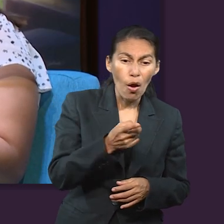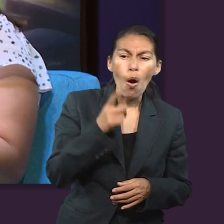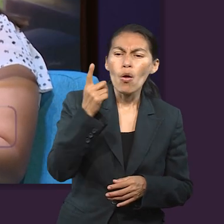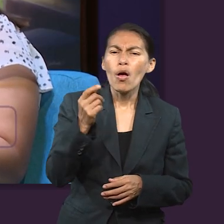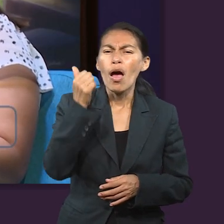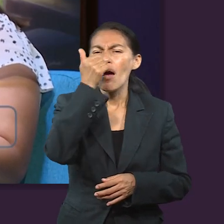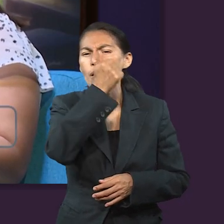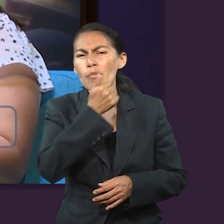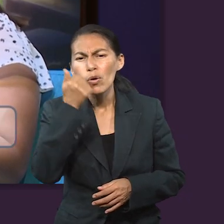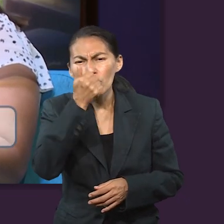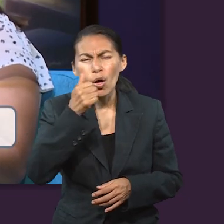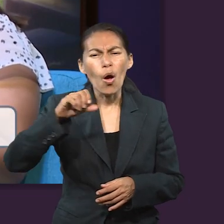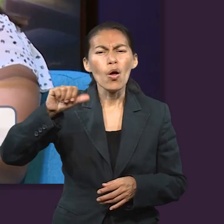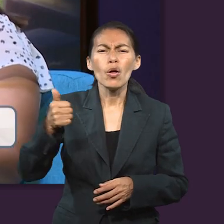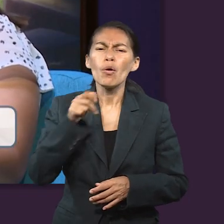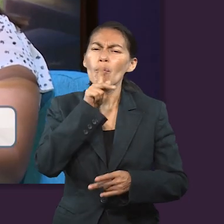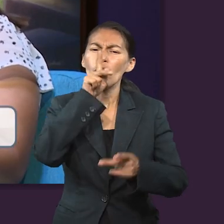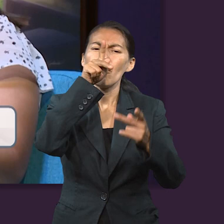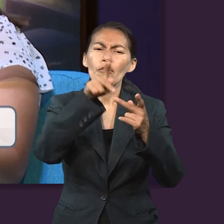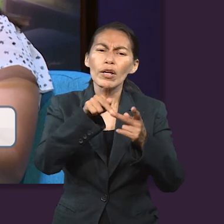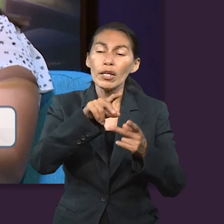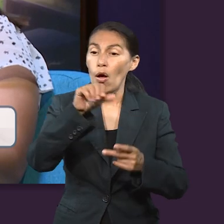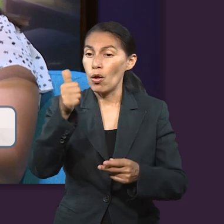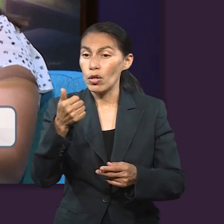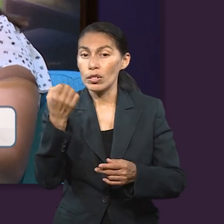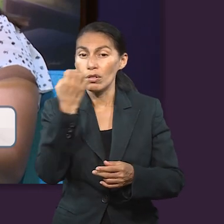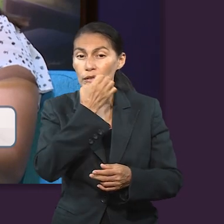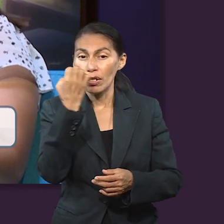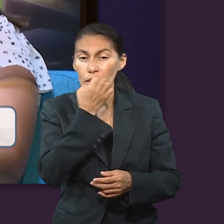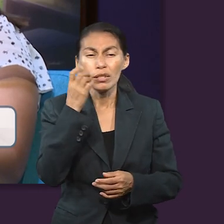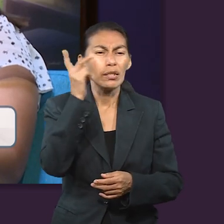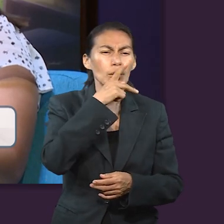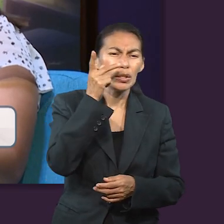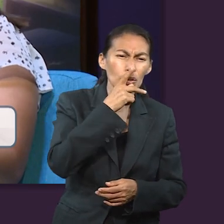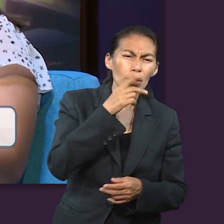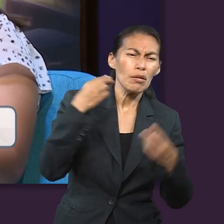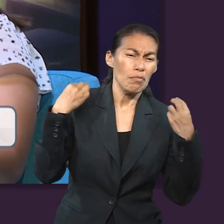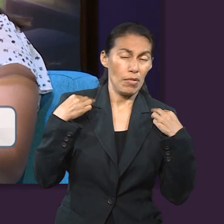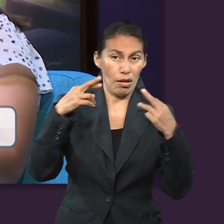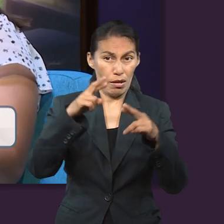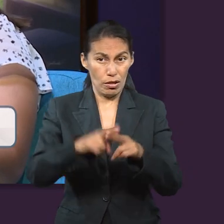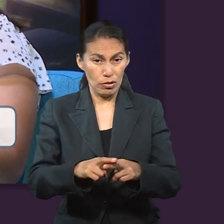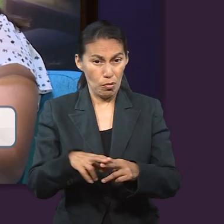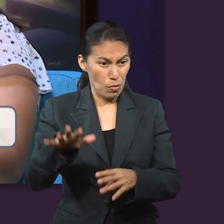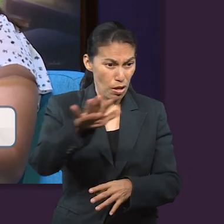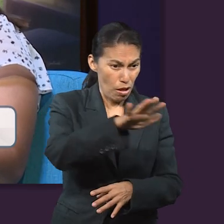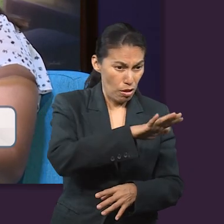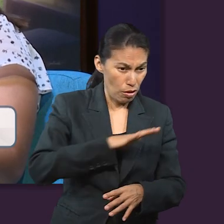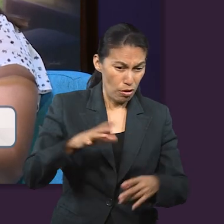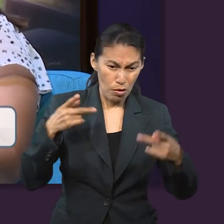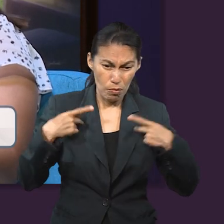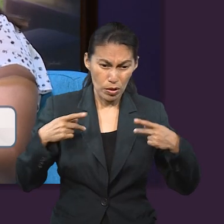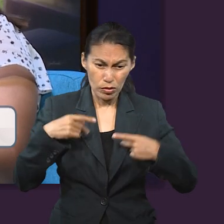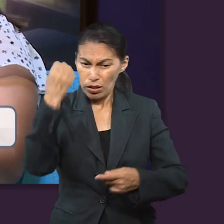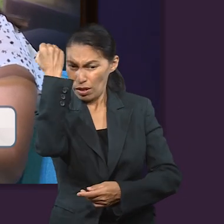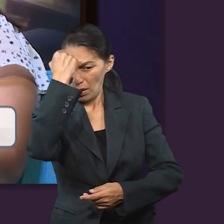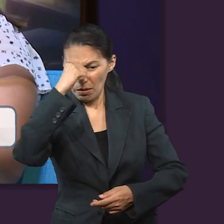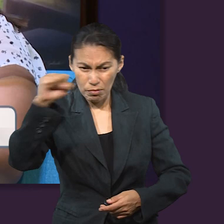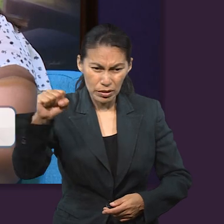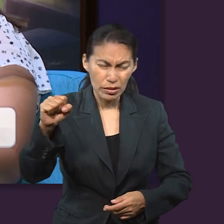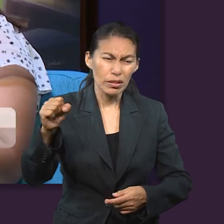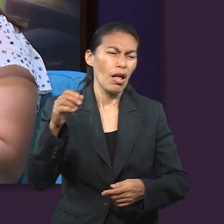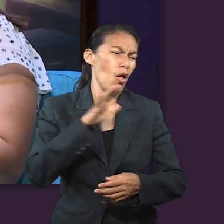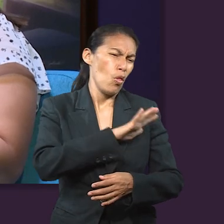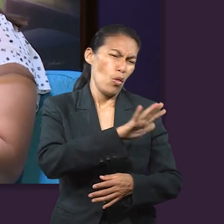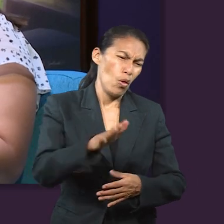apóstoles, a otros profetas, a otros evangelistas y a otros pastores y maestros, a fin de capacitar al pueblo de Dios para la